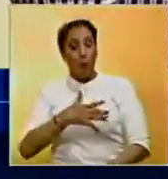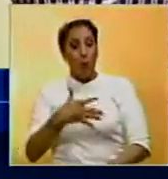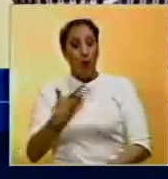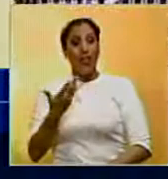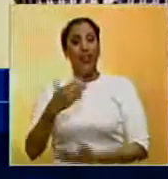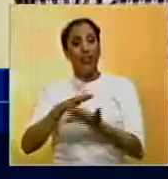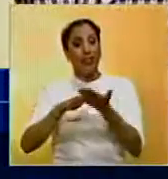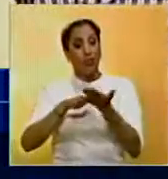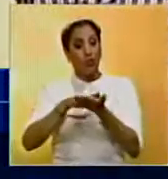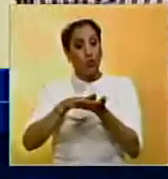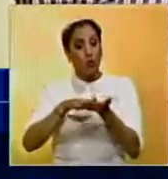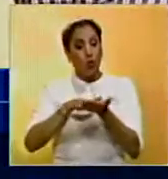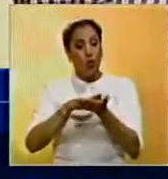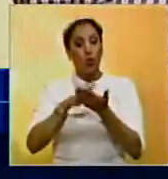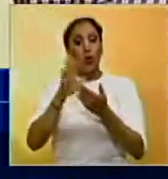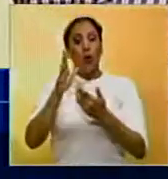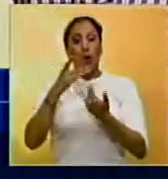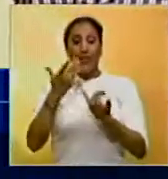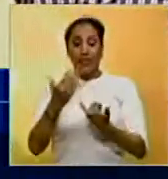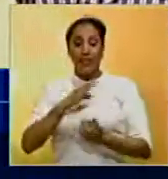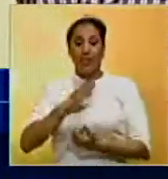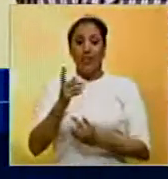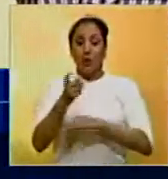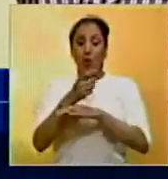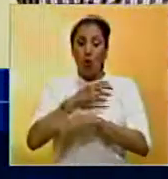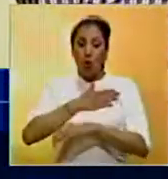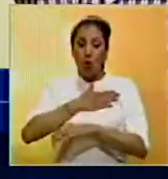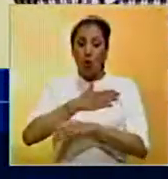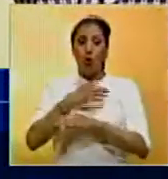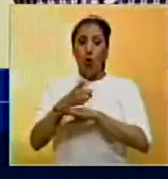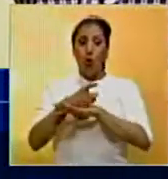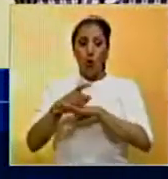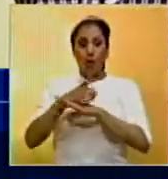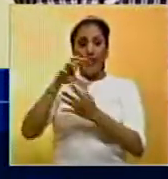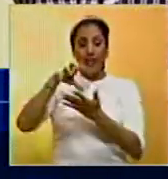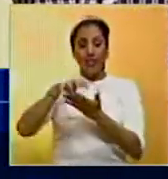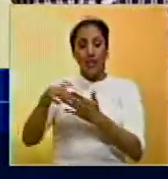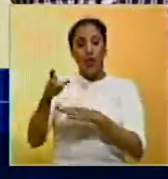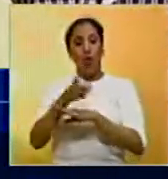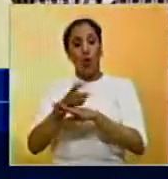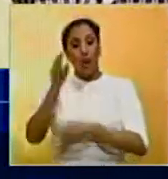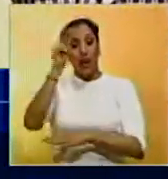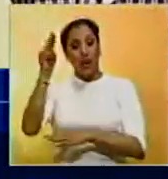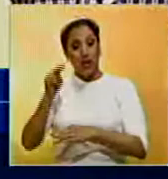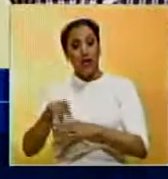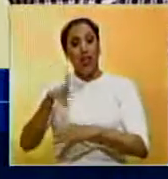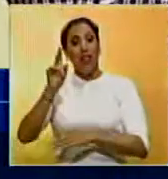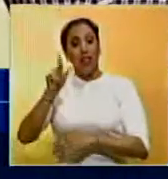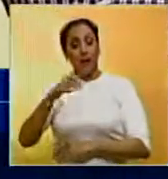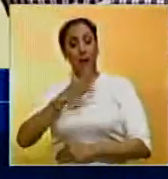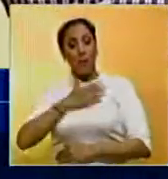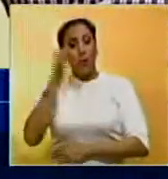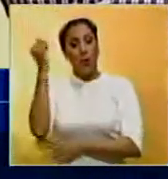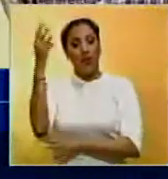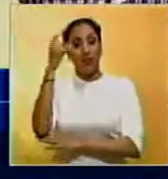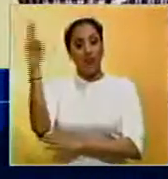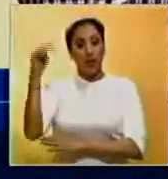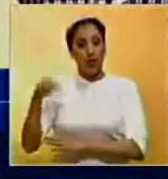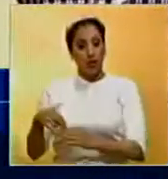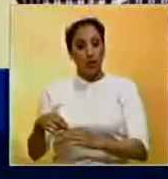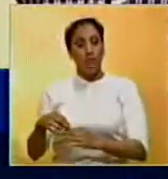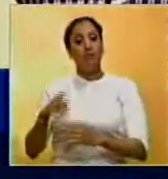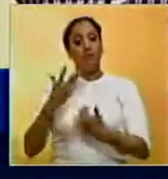solventado con el concurso del gobierno regional, del gobierno nacional y de la propia Asamblea Nacional.